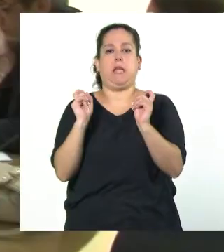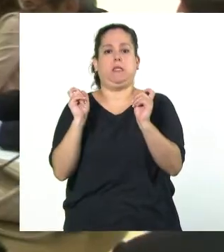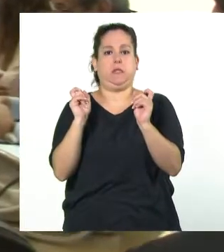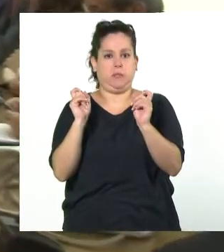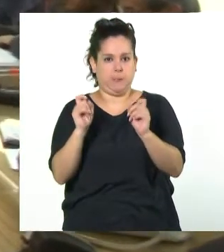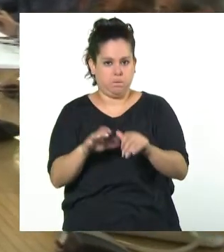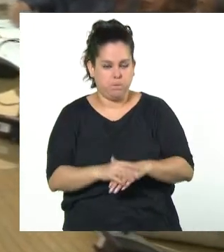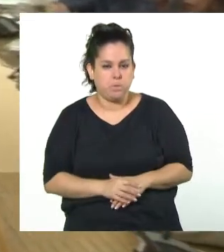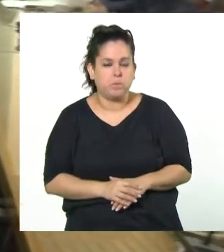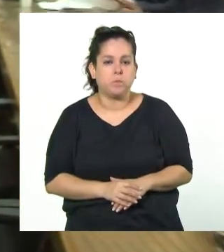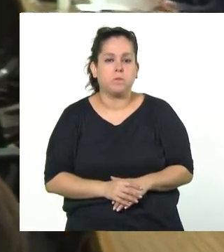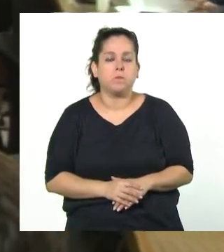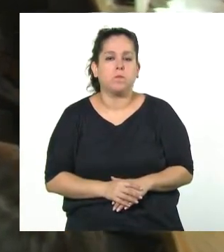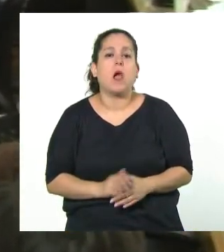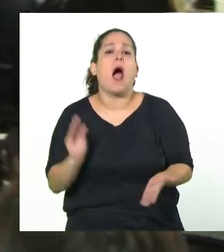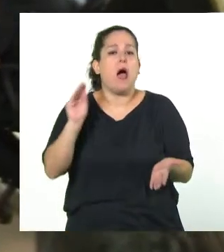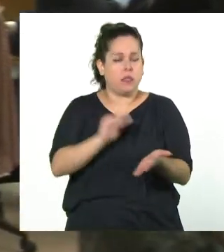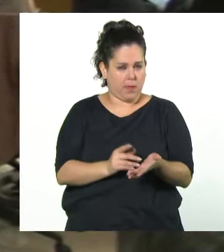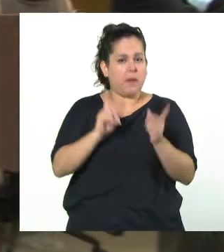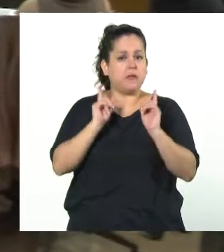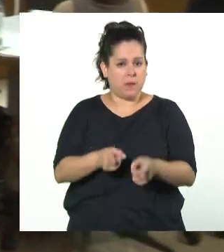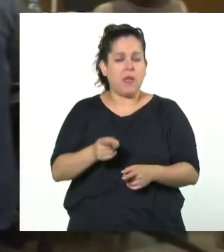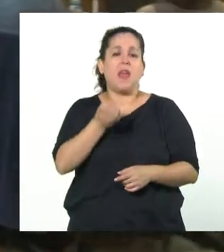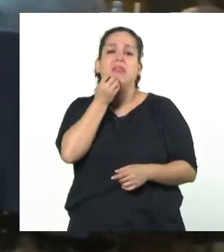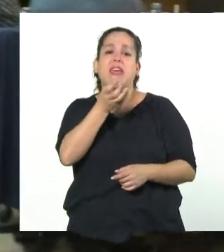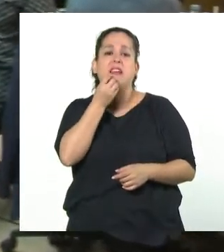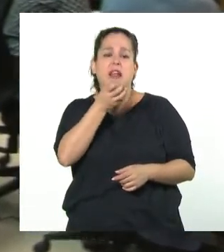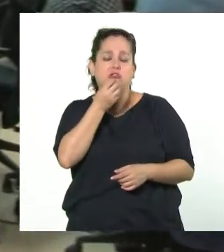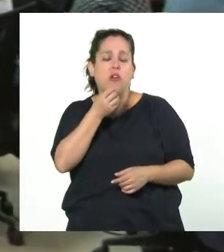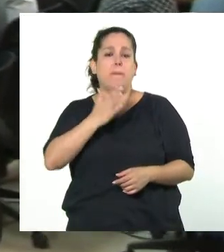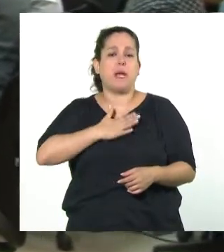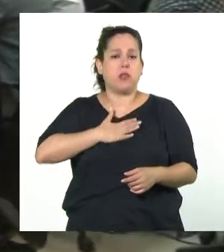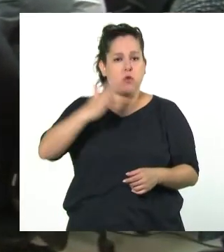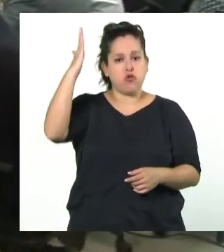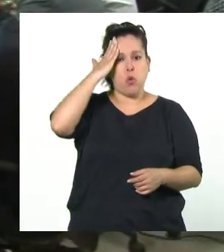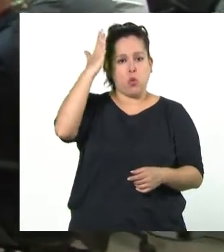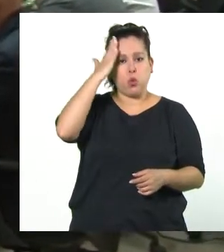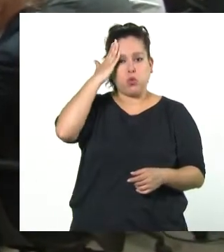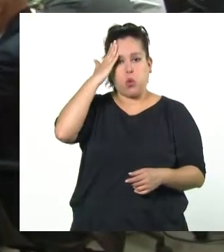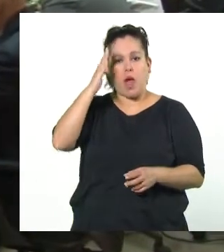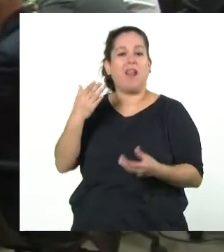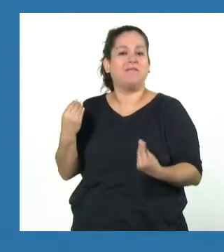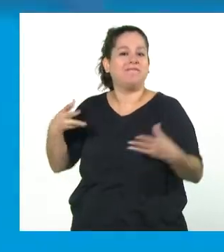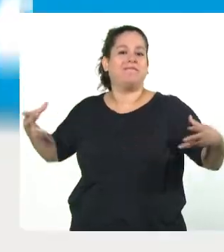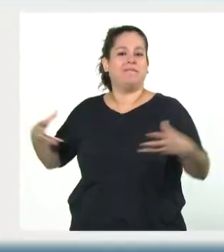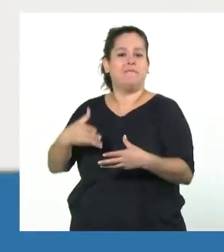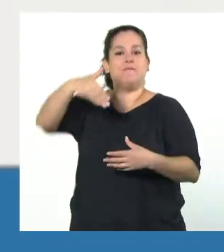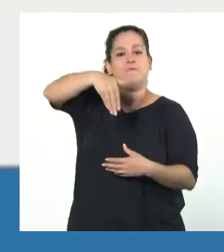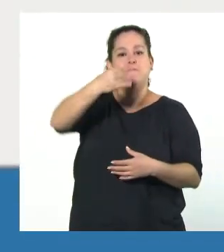Además, el Cuerpo Legislativo aprobó la Declaración de Patrimonio Cultural Inmaterial al Género Artístico Murga.